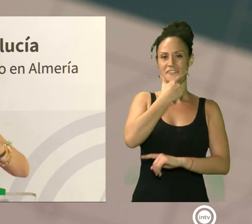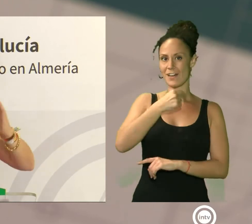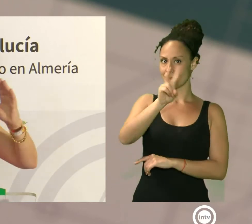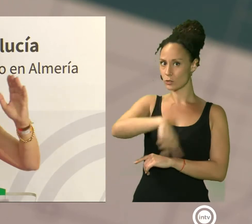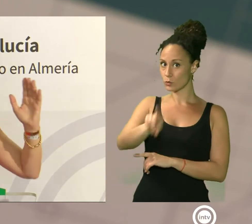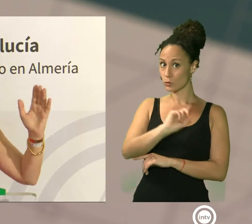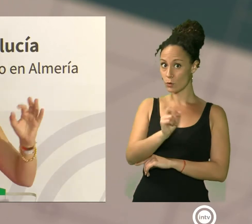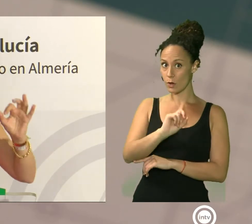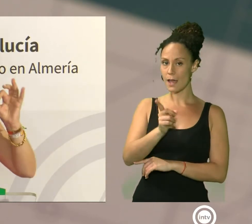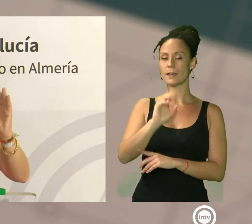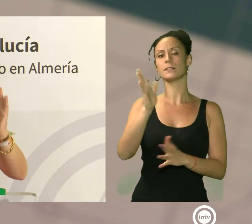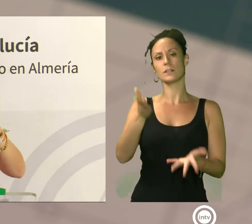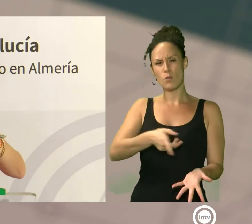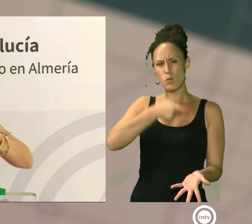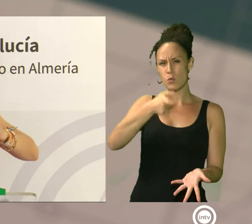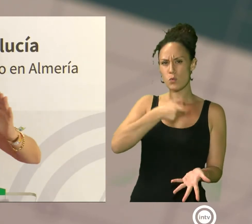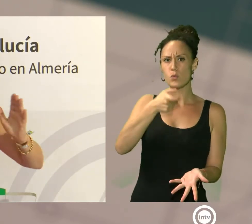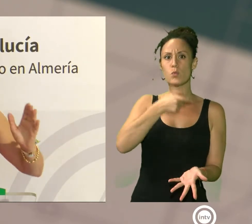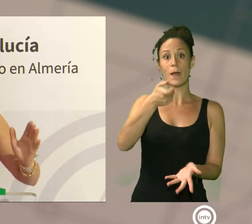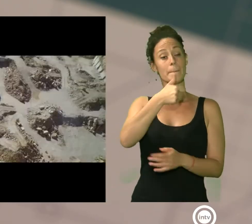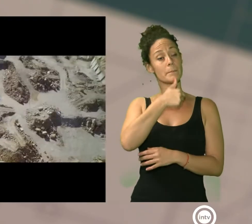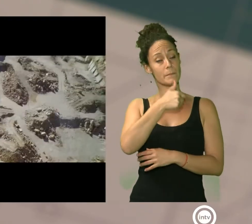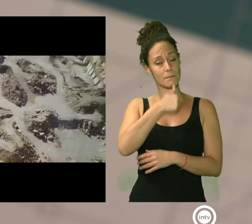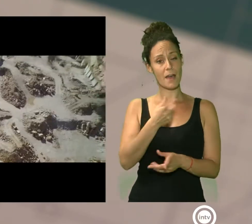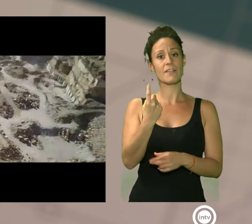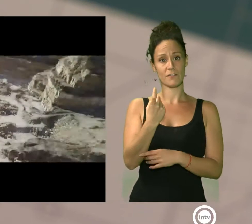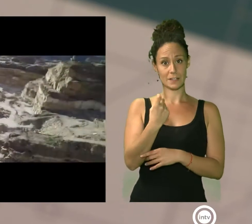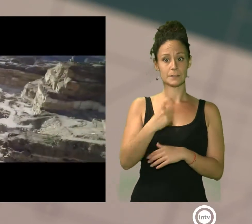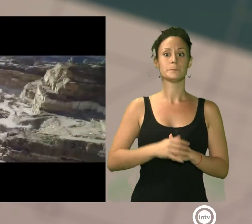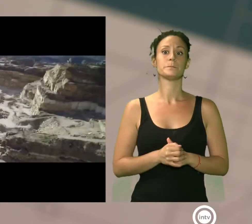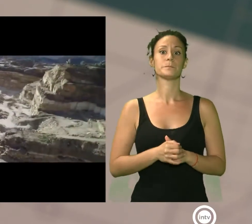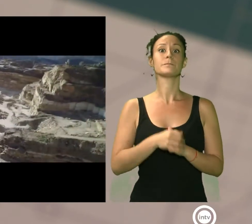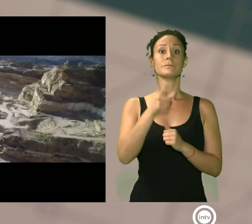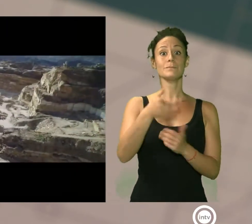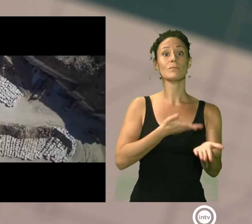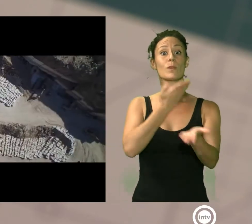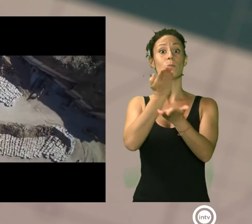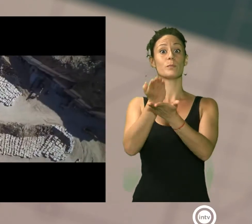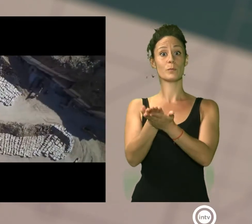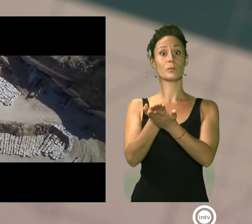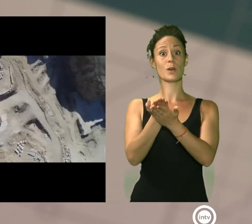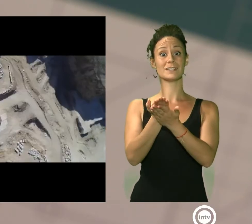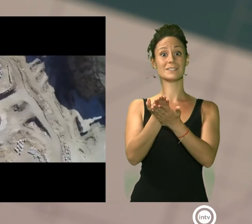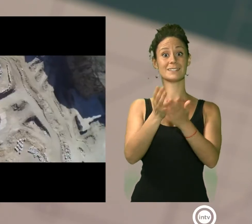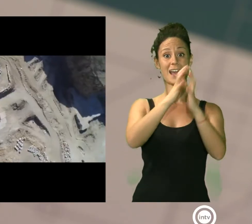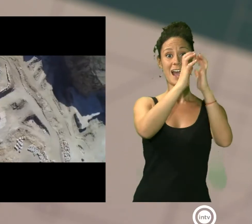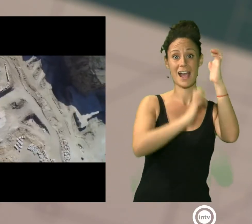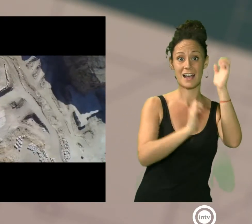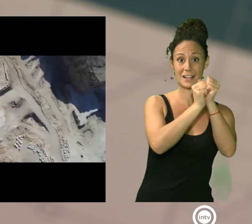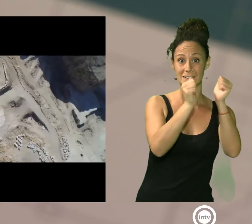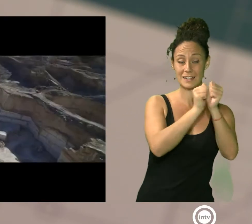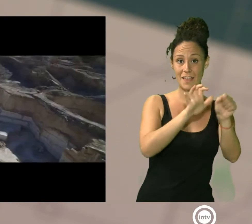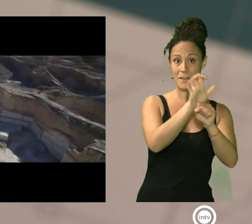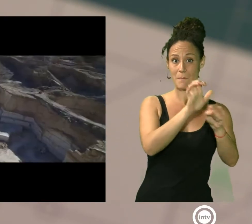camino largo, no se puede perder la paciencia. La candidatura de la cantería de Macael cuenta con un fuerte respaldo